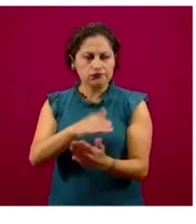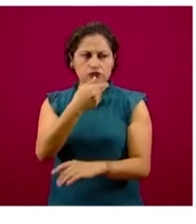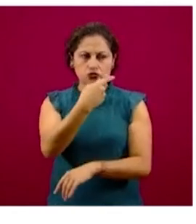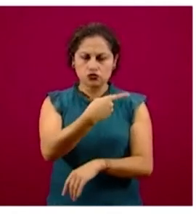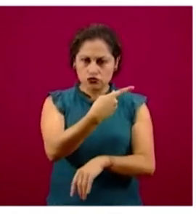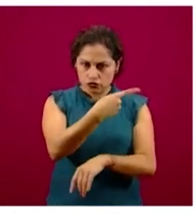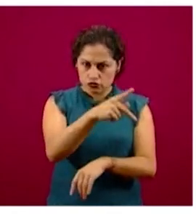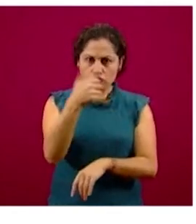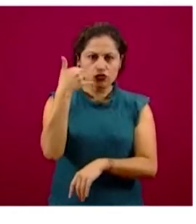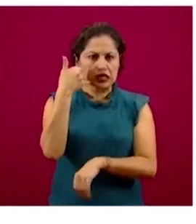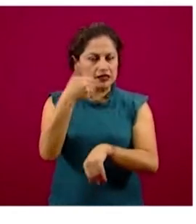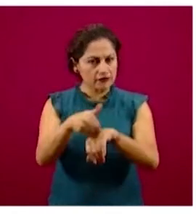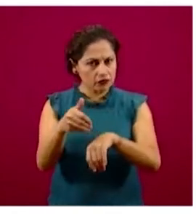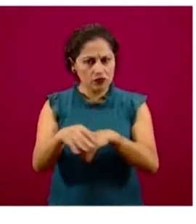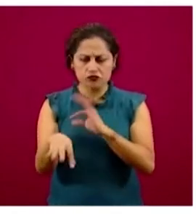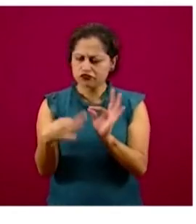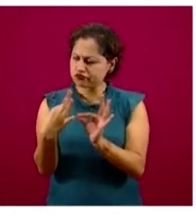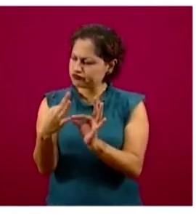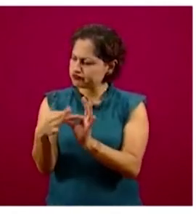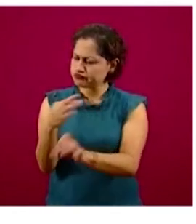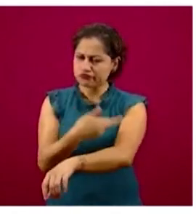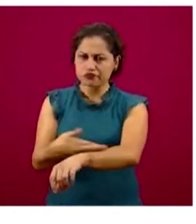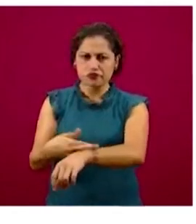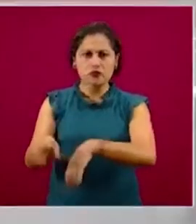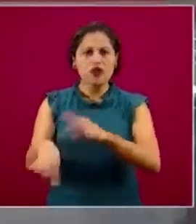lo que necesitamos para empezar a dispersar.